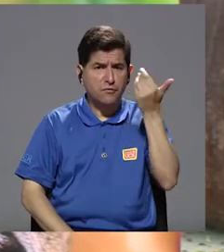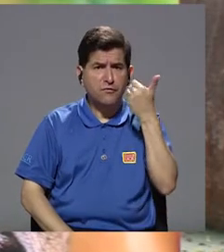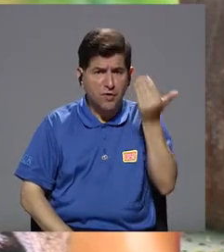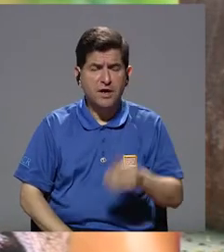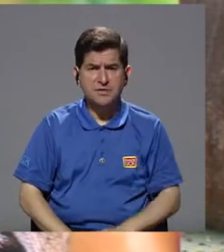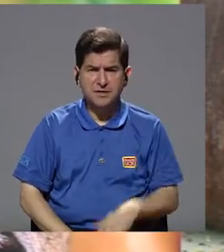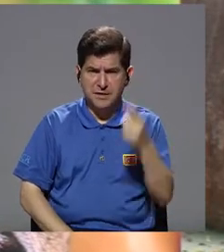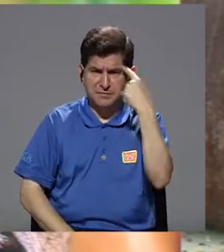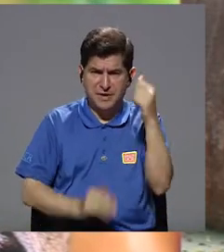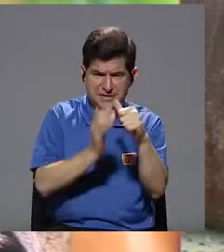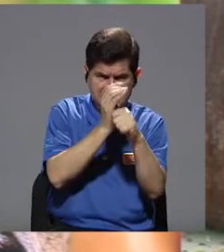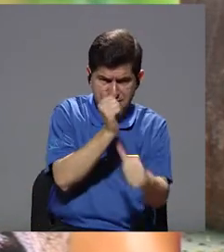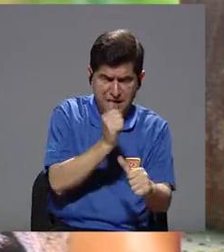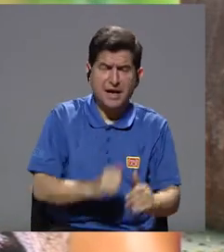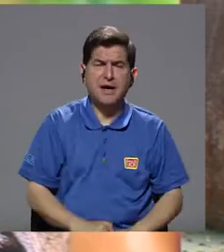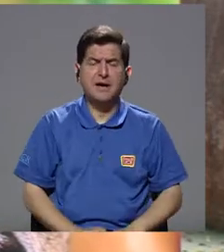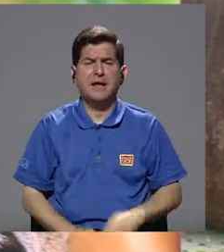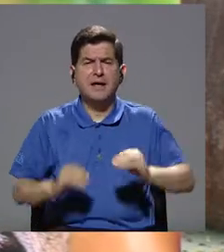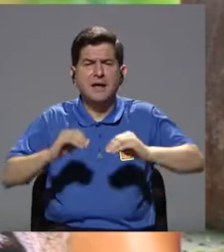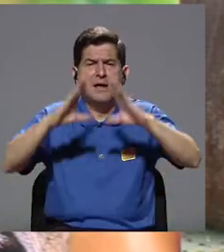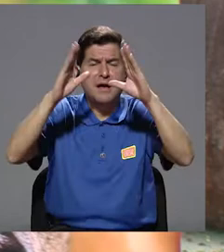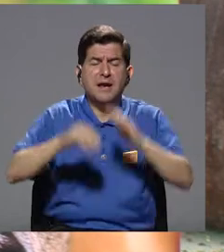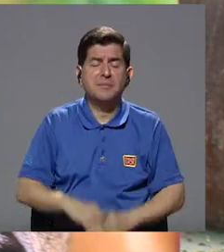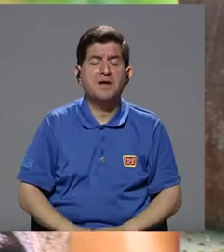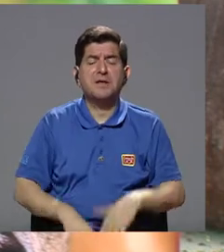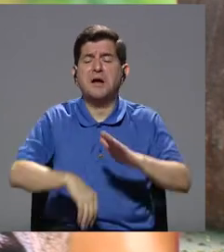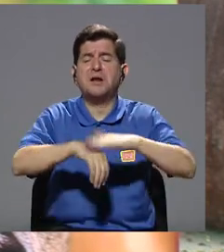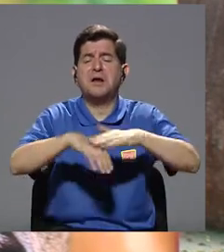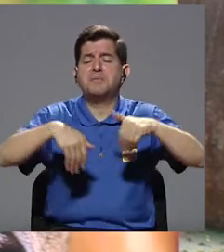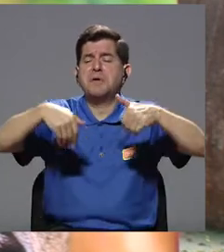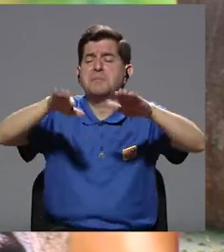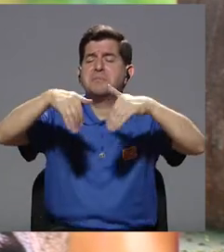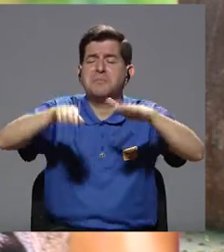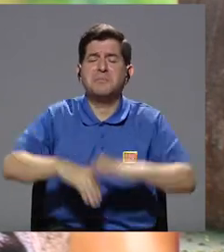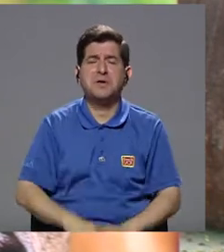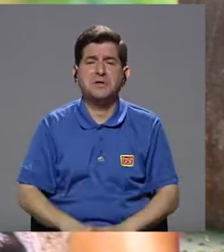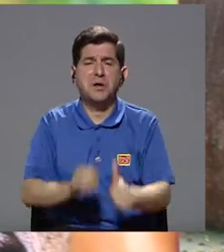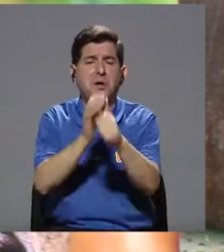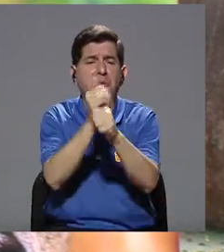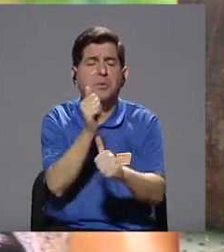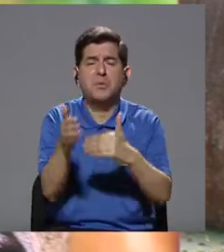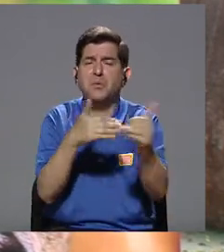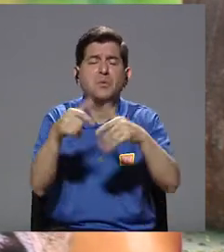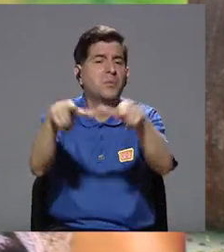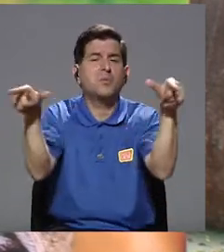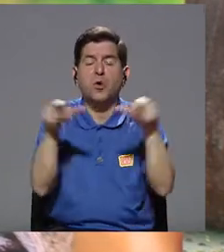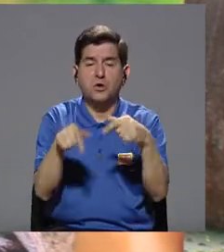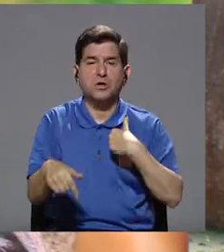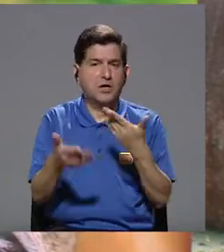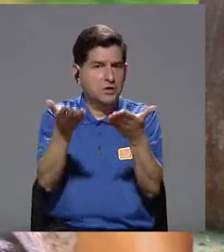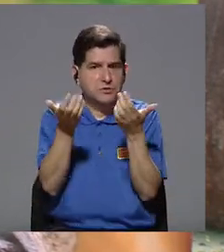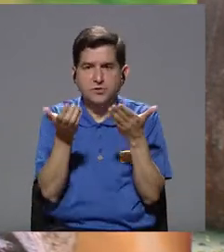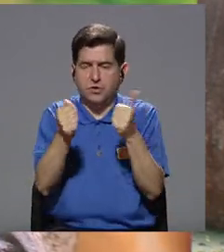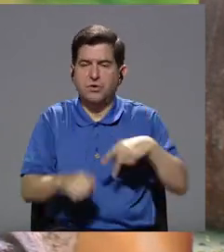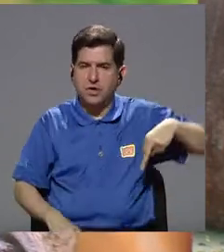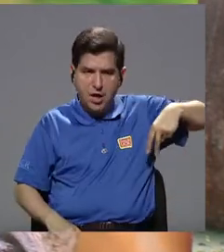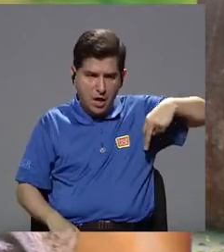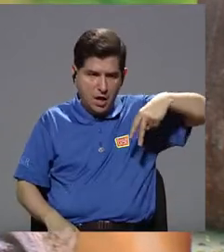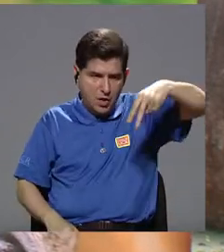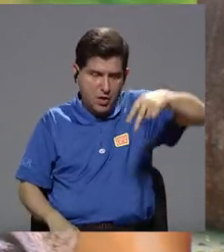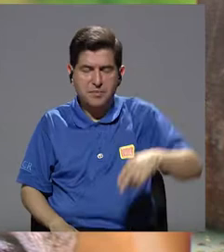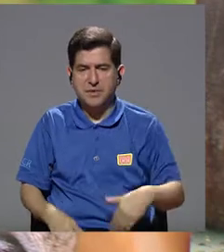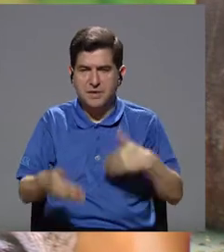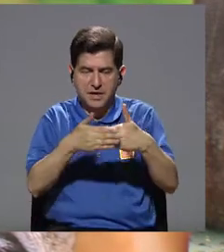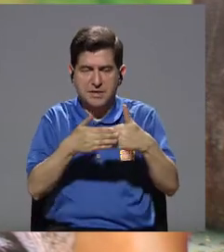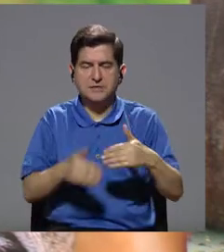como el de las excretas, que los perros de la mañana les abren la puerta y los perros van a hacer sus necesidades en todo lado. Yo no quiero llegar, caminar por la